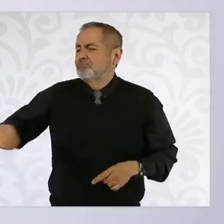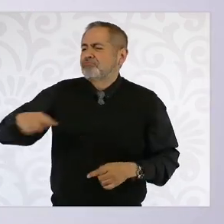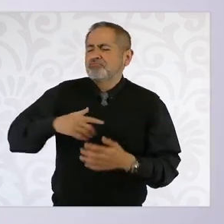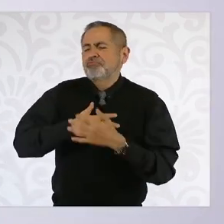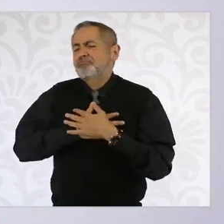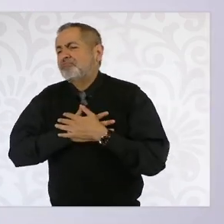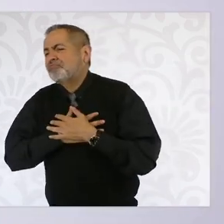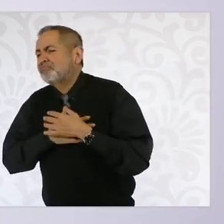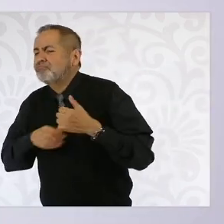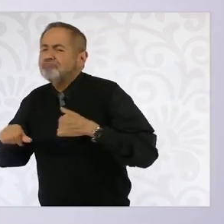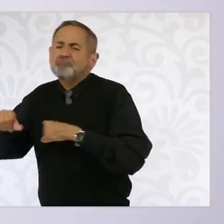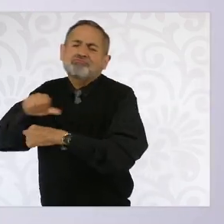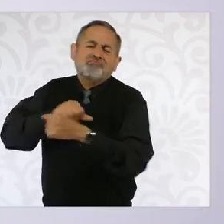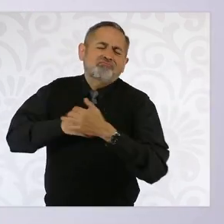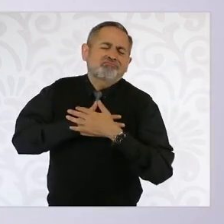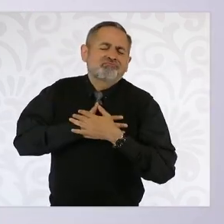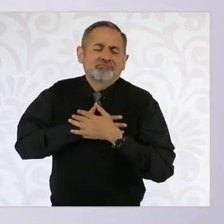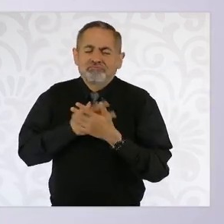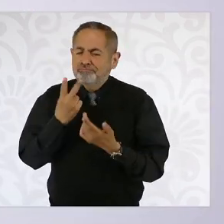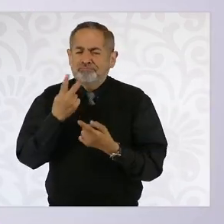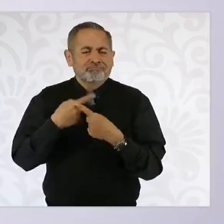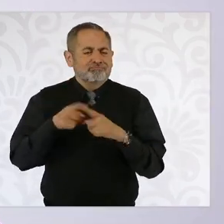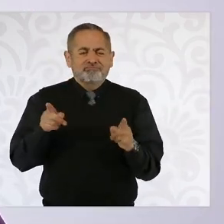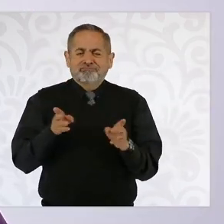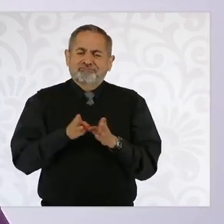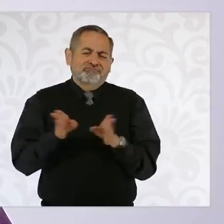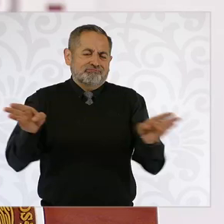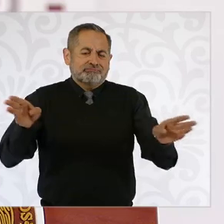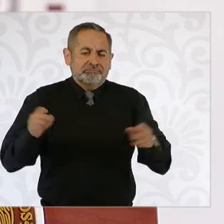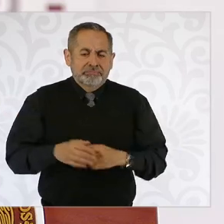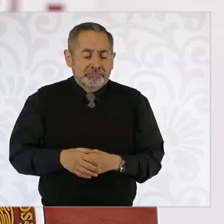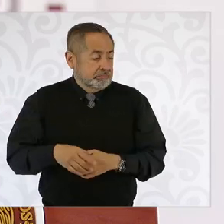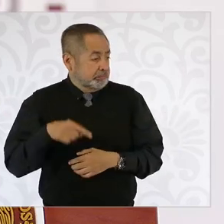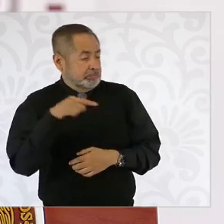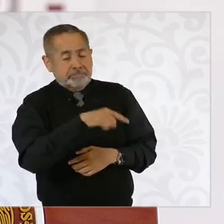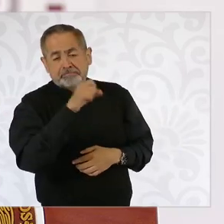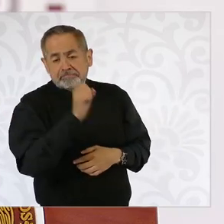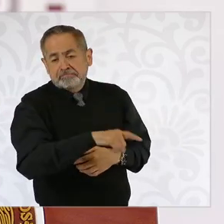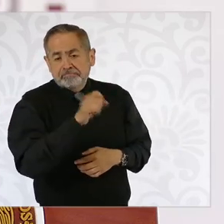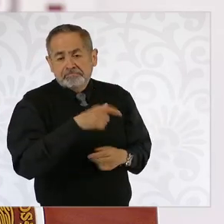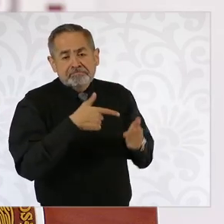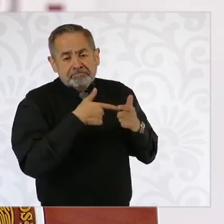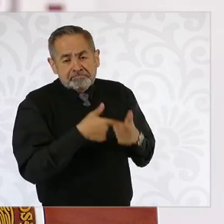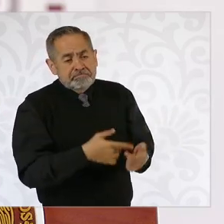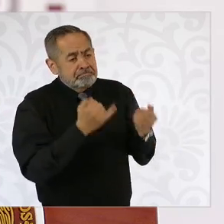Son dos proyectos. Entonces, ellos van a seguir en lo mismo.